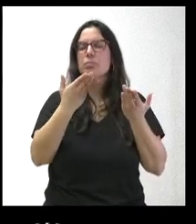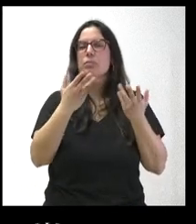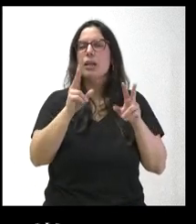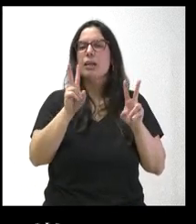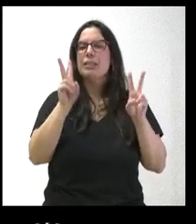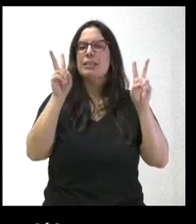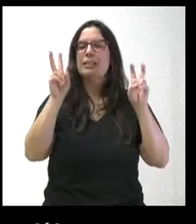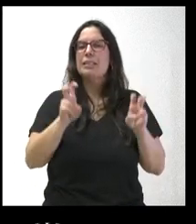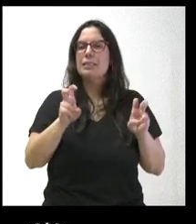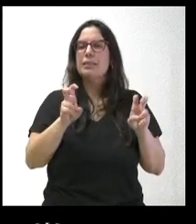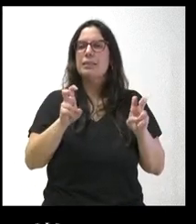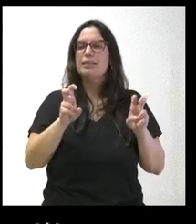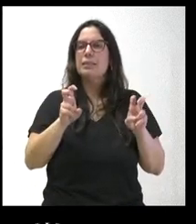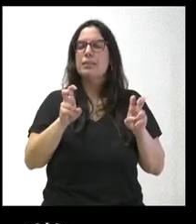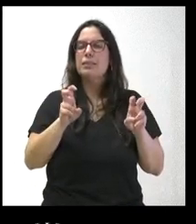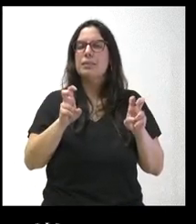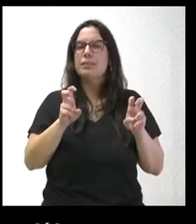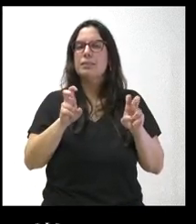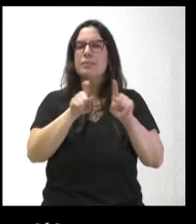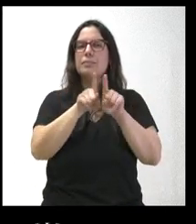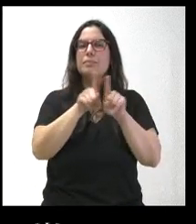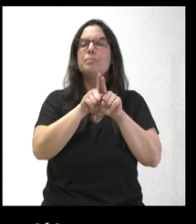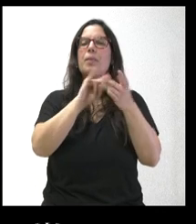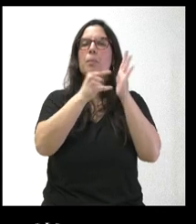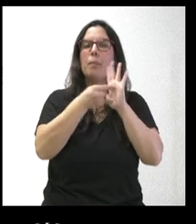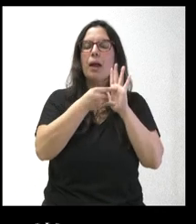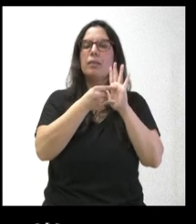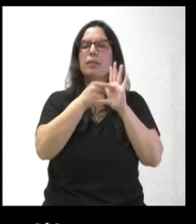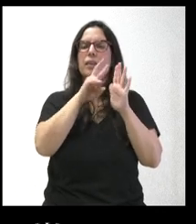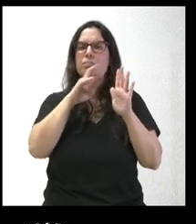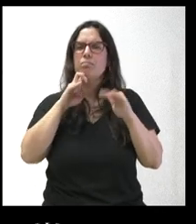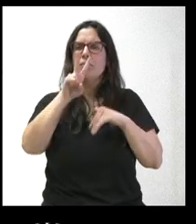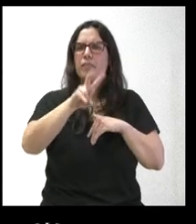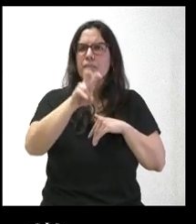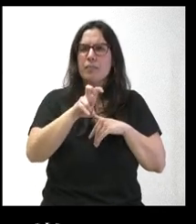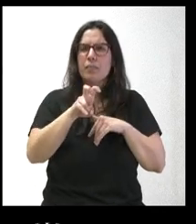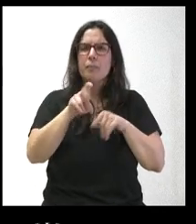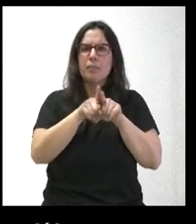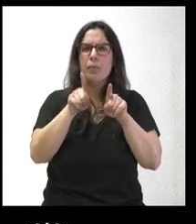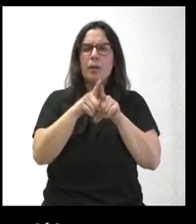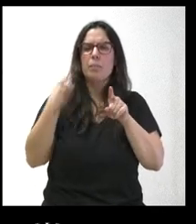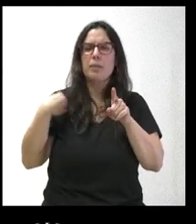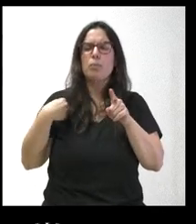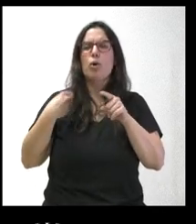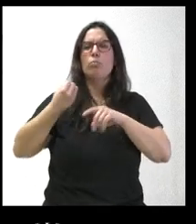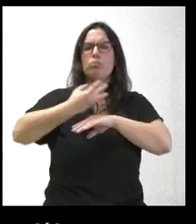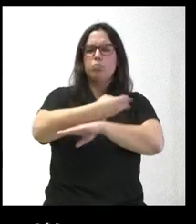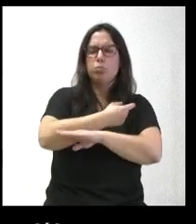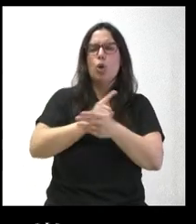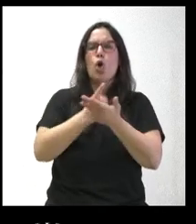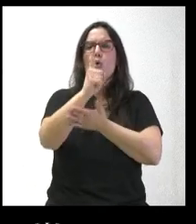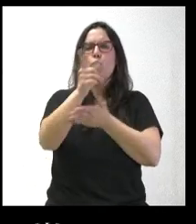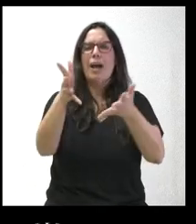la adjudicación del plan de viabilidad del Ruta de la Plata por parte del Gobierno.